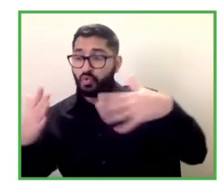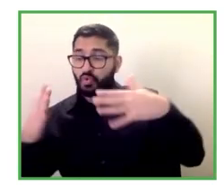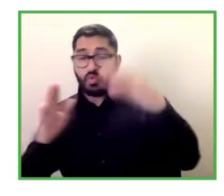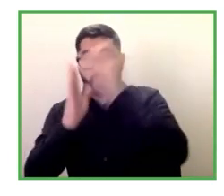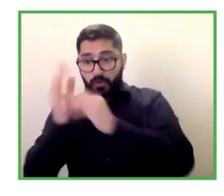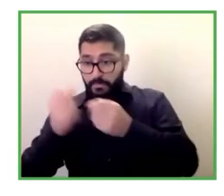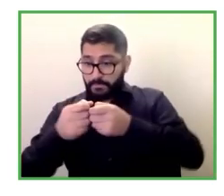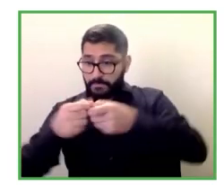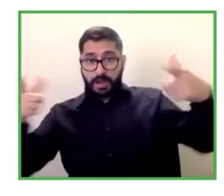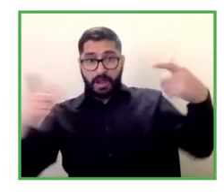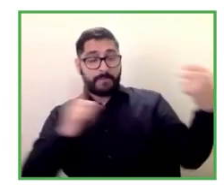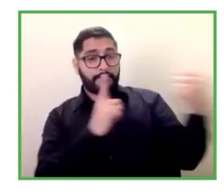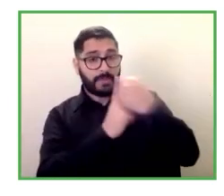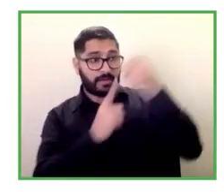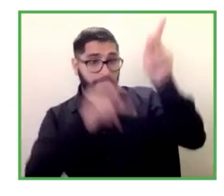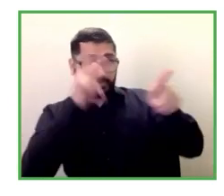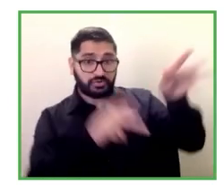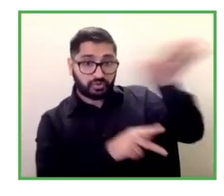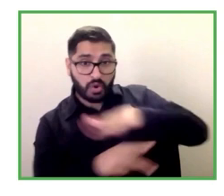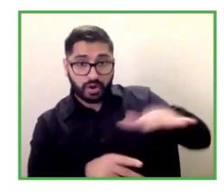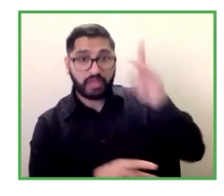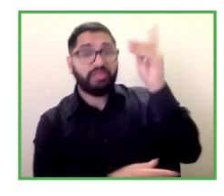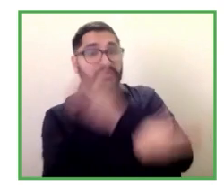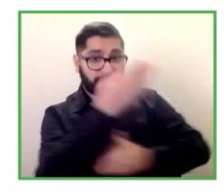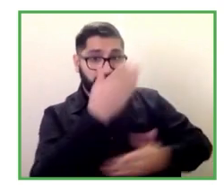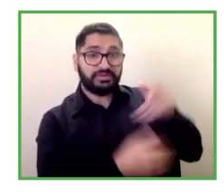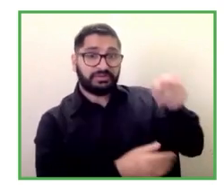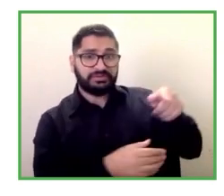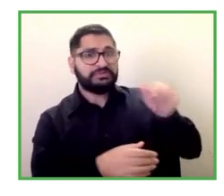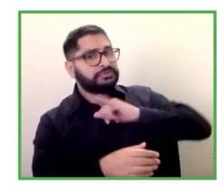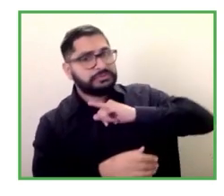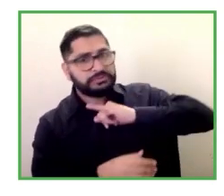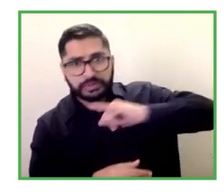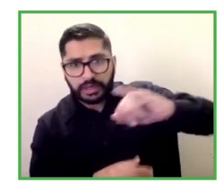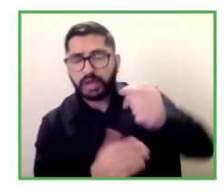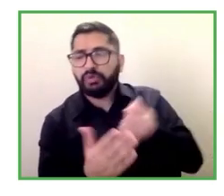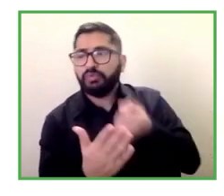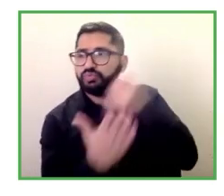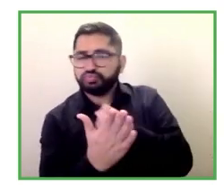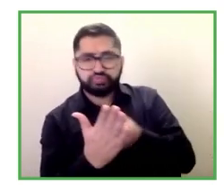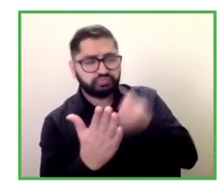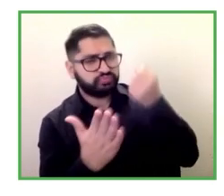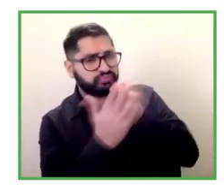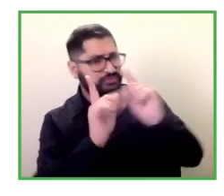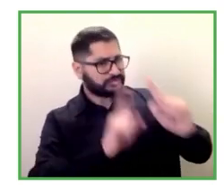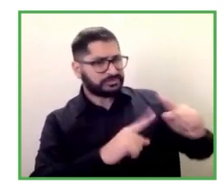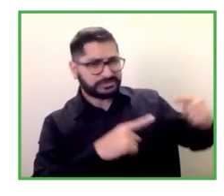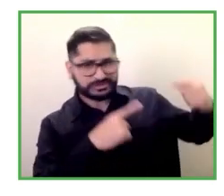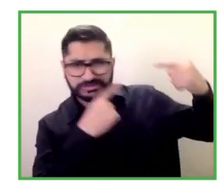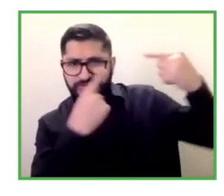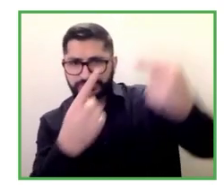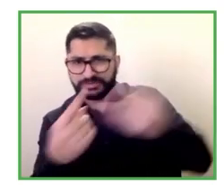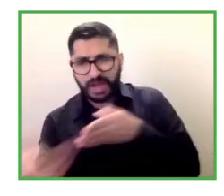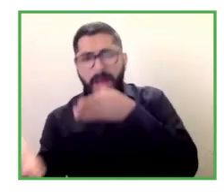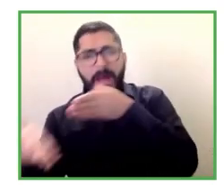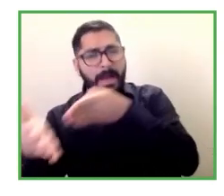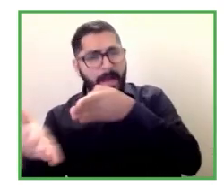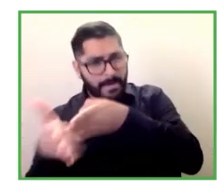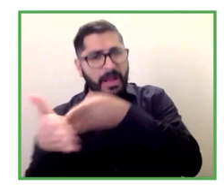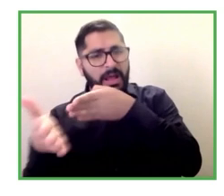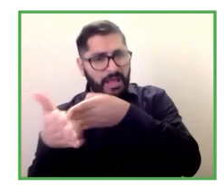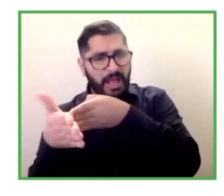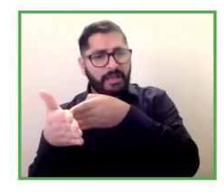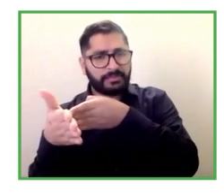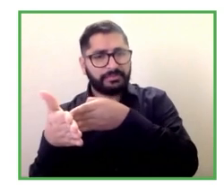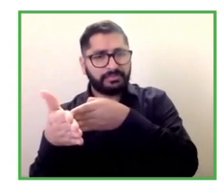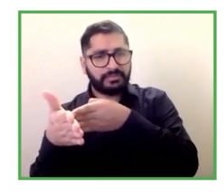discapacidad siguen haciendo frente a importantes barreras para entrar en el mercado laboral hemos tenido la oportunidad de escuchar a Antonio